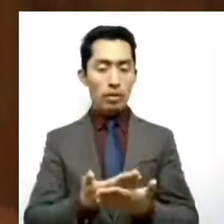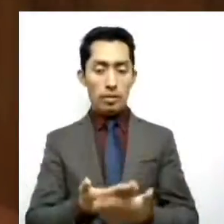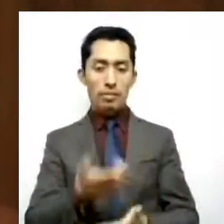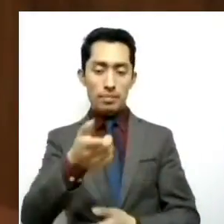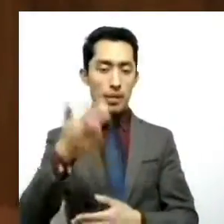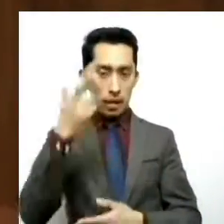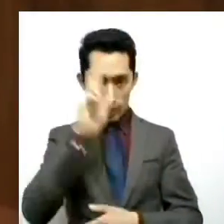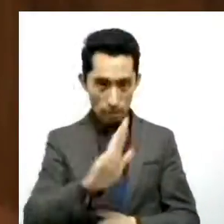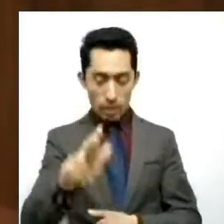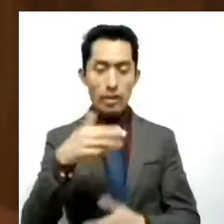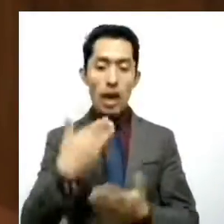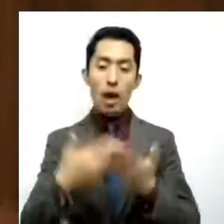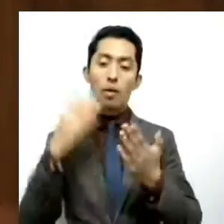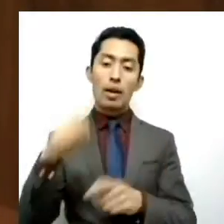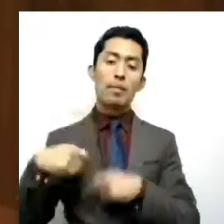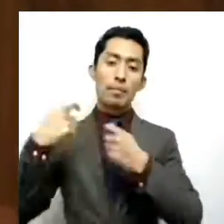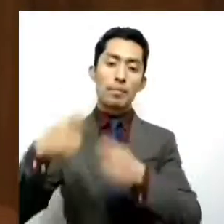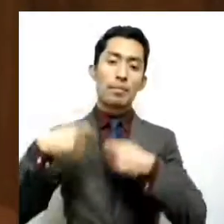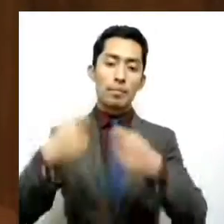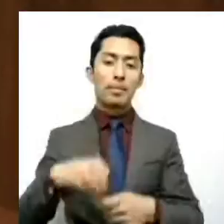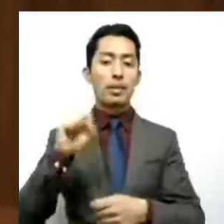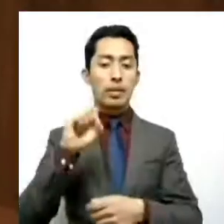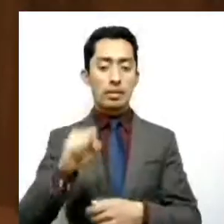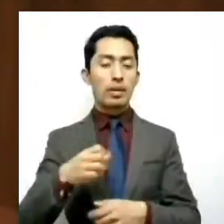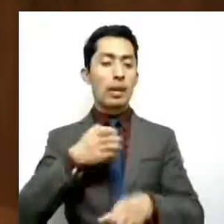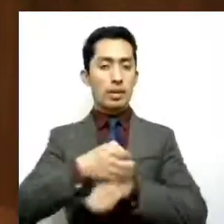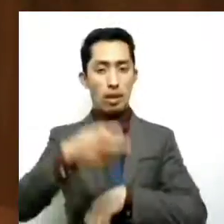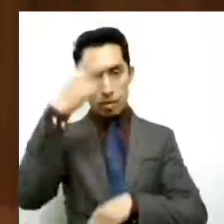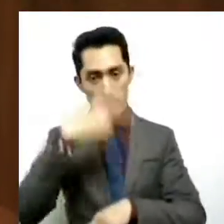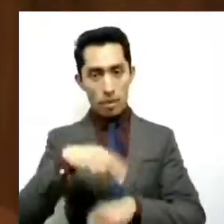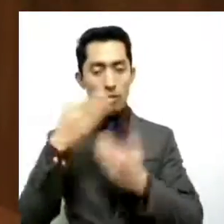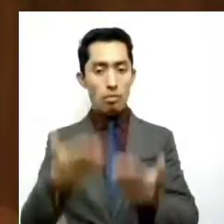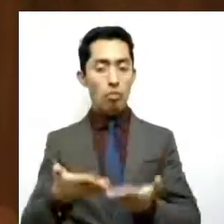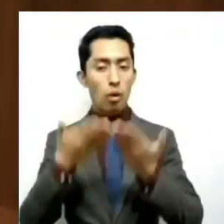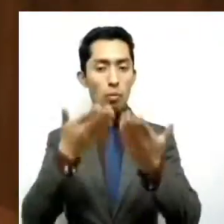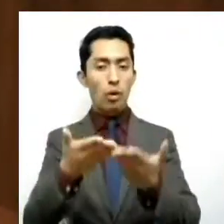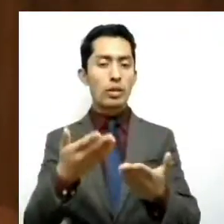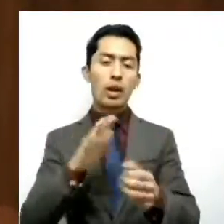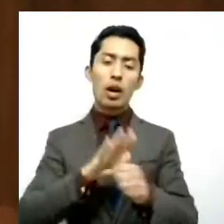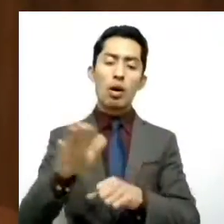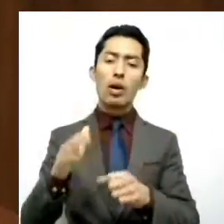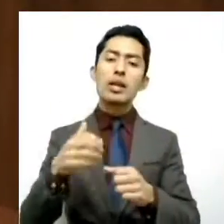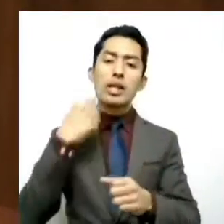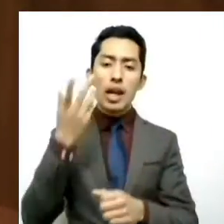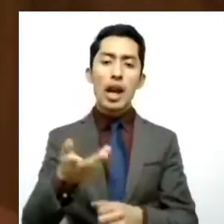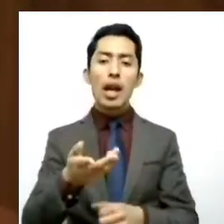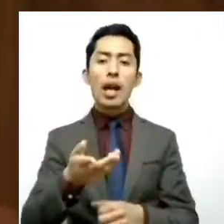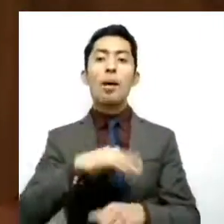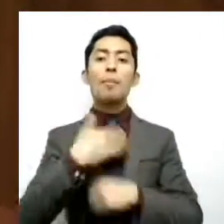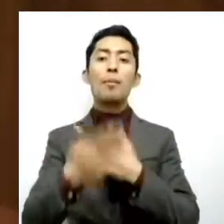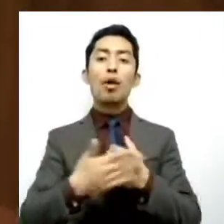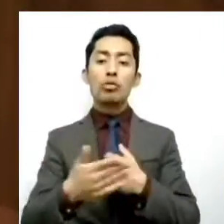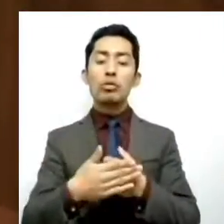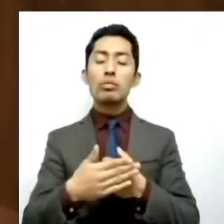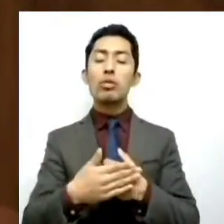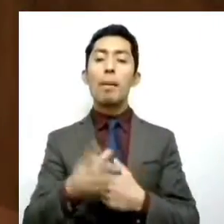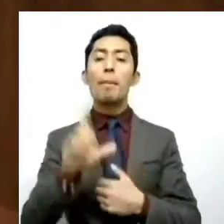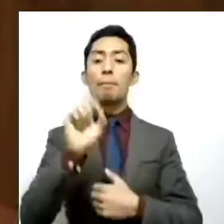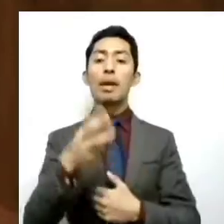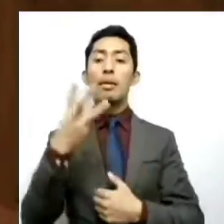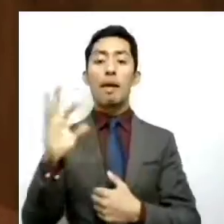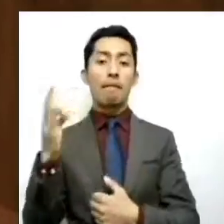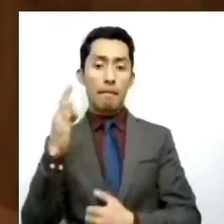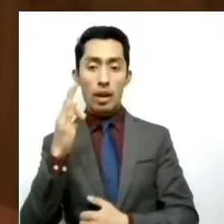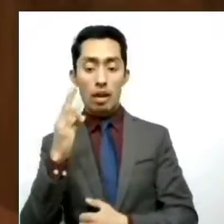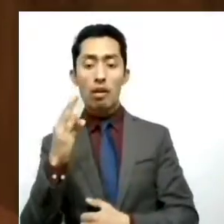la 60ª Legislatura del Estado de México, la propuesta para declarar el 23 de febrero de cada